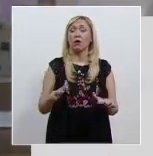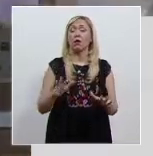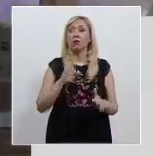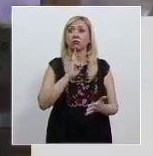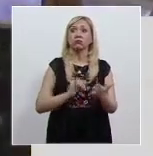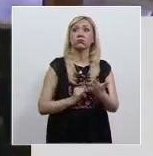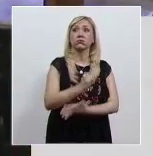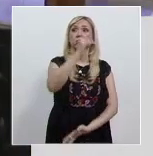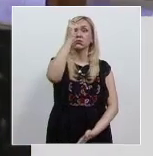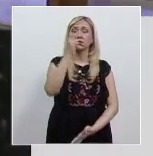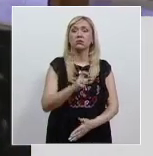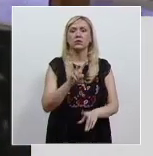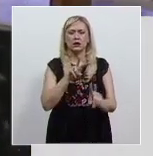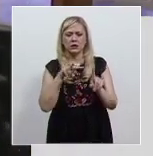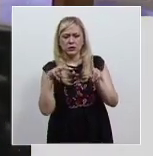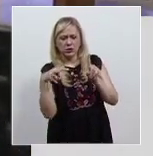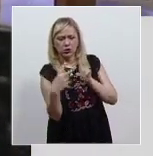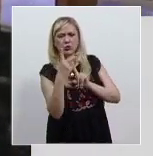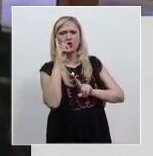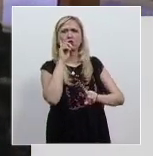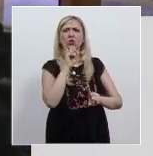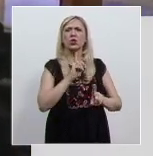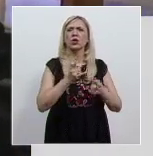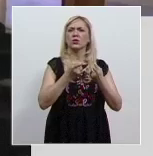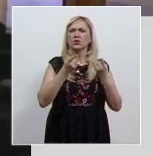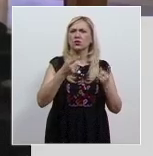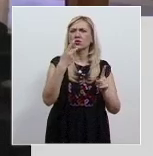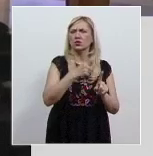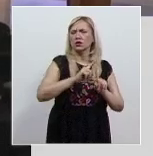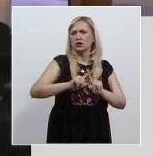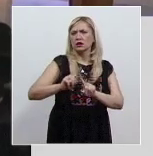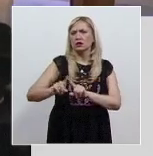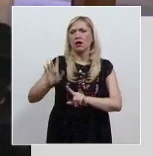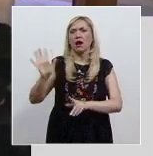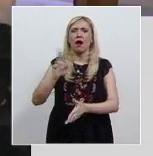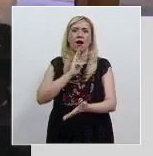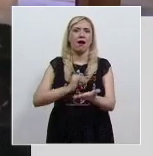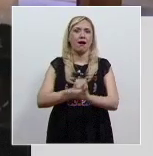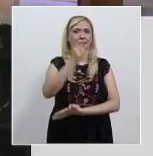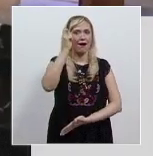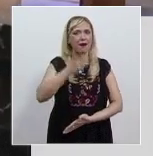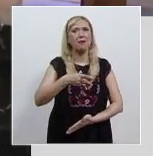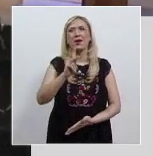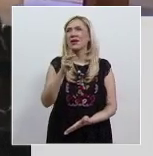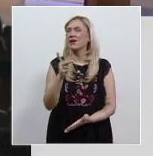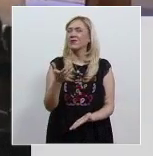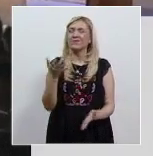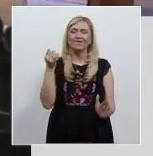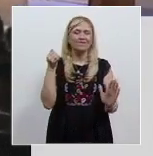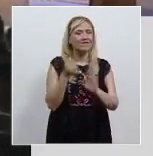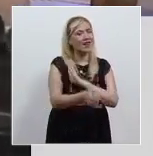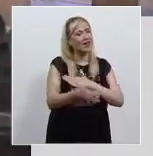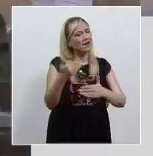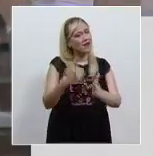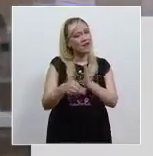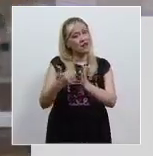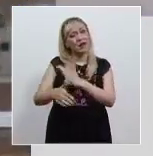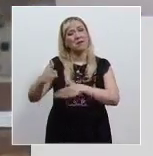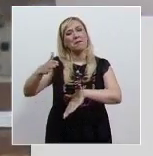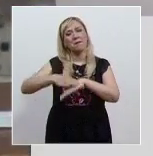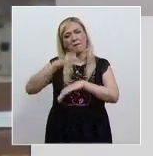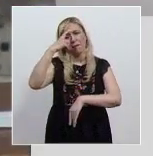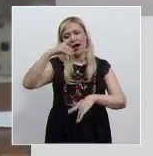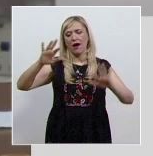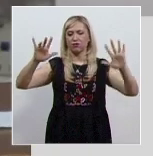sentencias con perspectiva de género que se han emitido. Sin embargo, advirtió falta mucho por hacer para contar con una sociedad